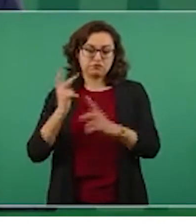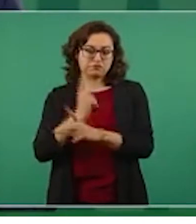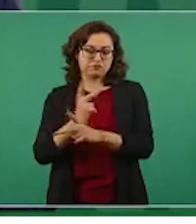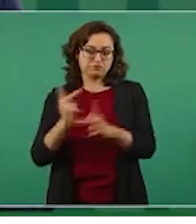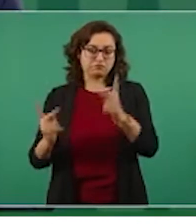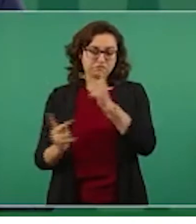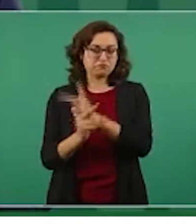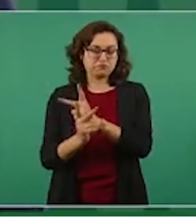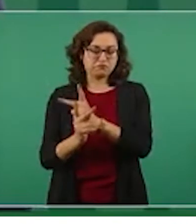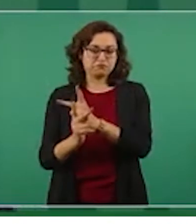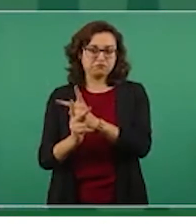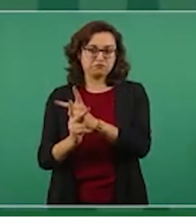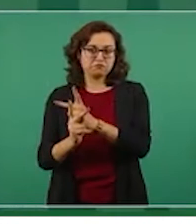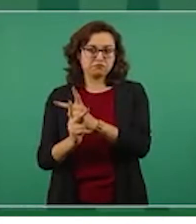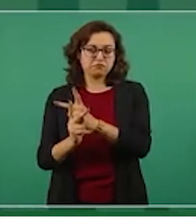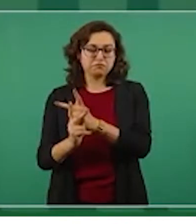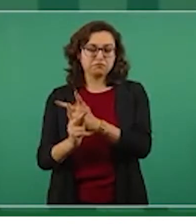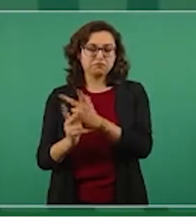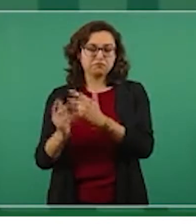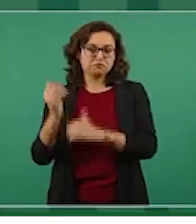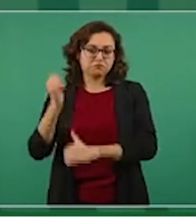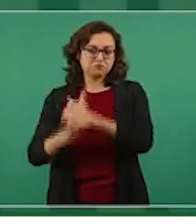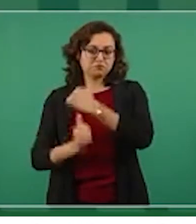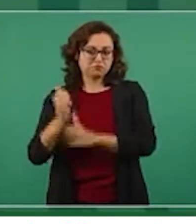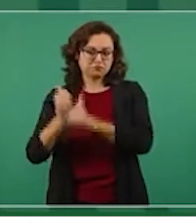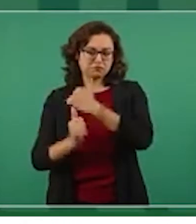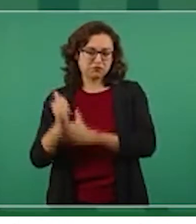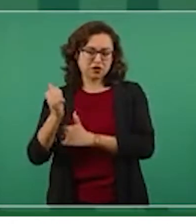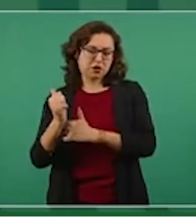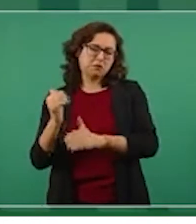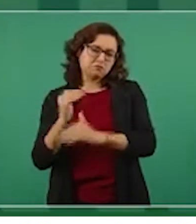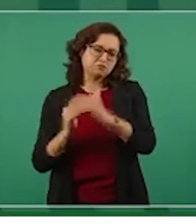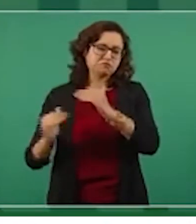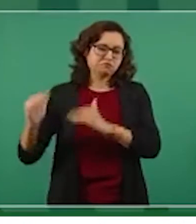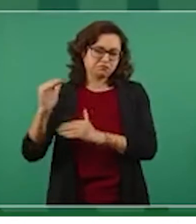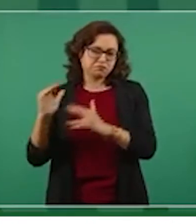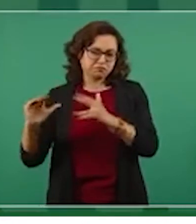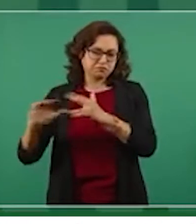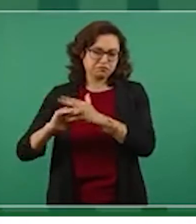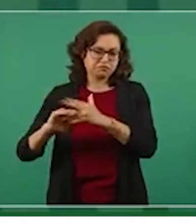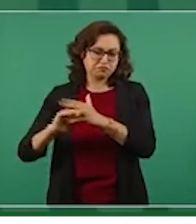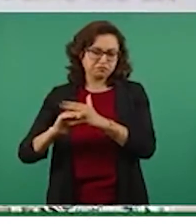para la formación de